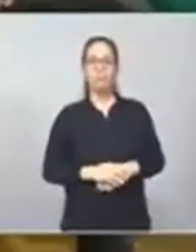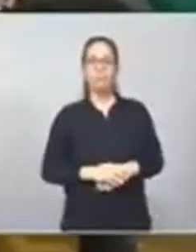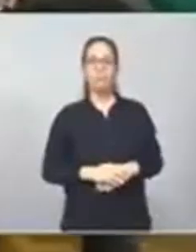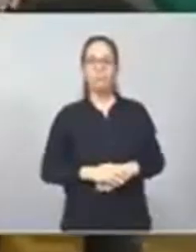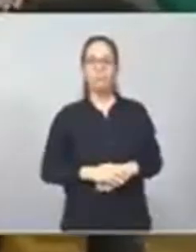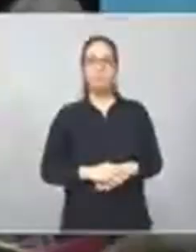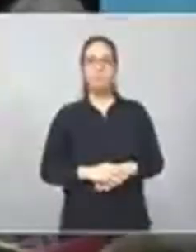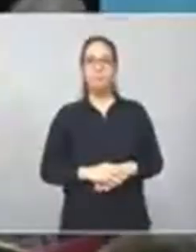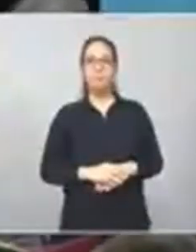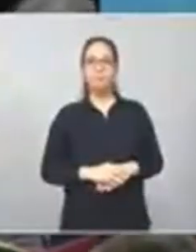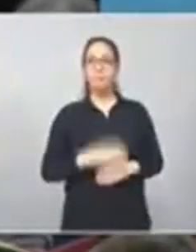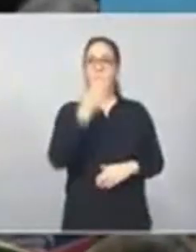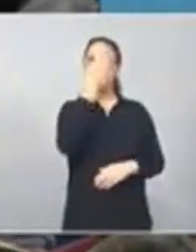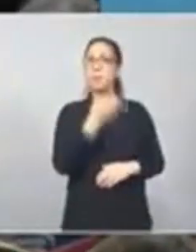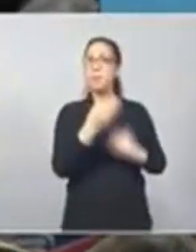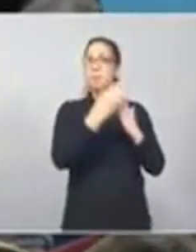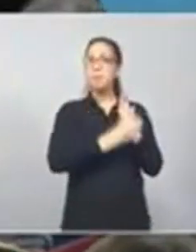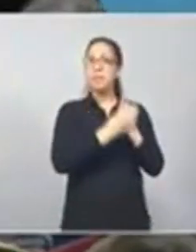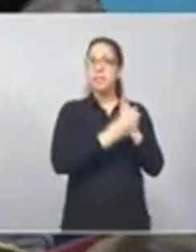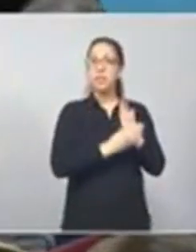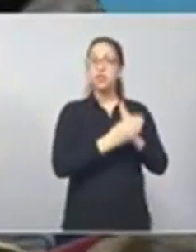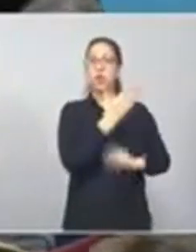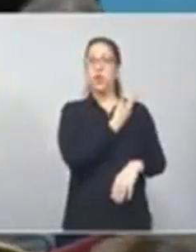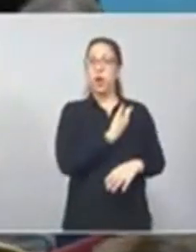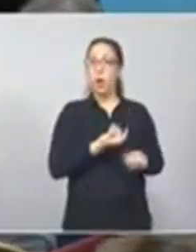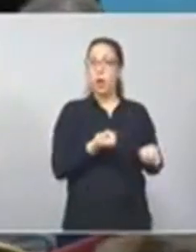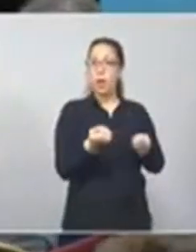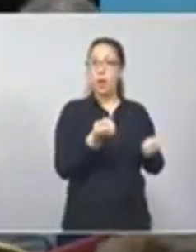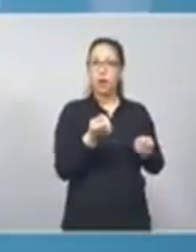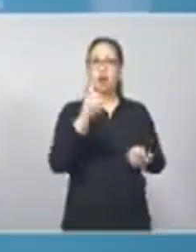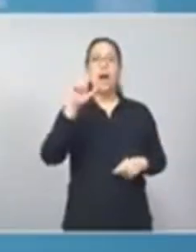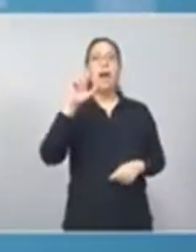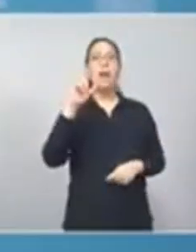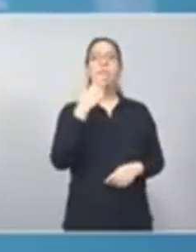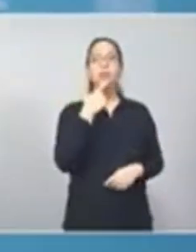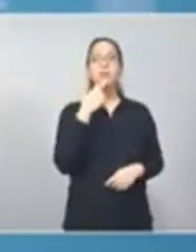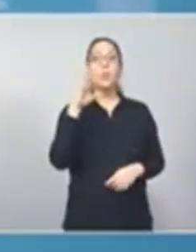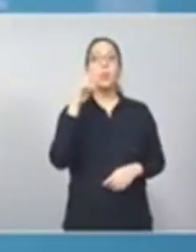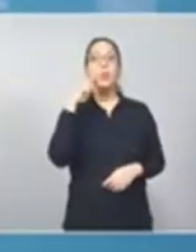El señor Ministro de Gobierno, Carlos Bianco.